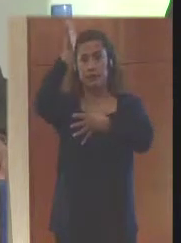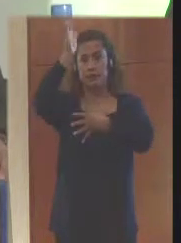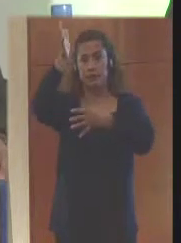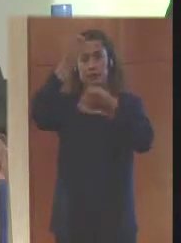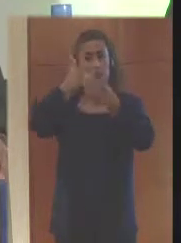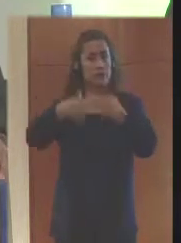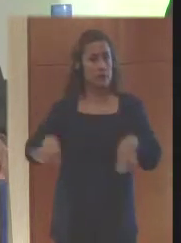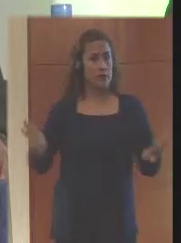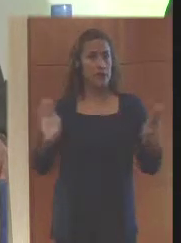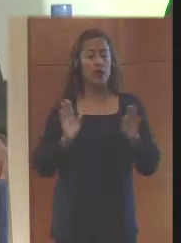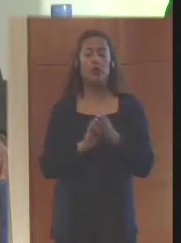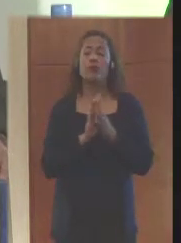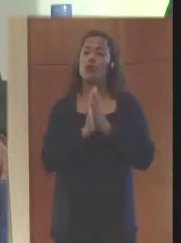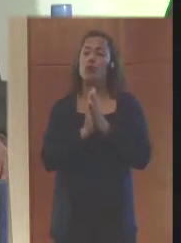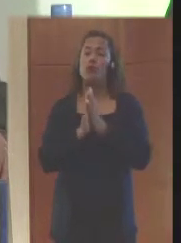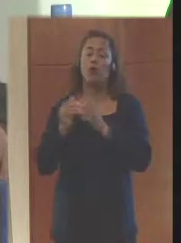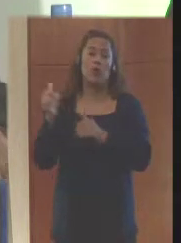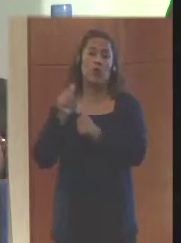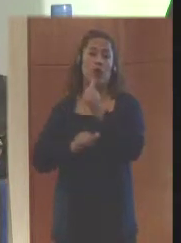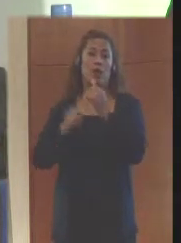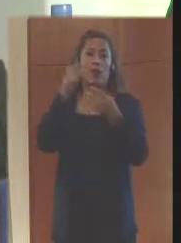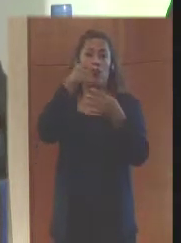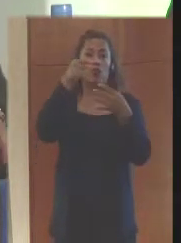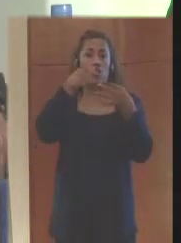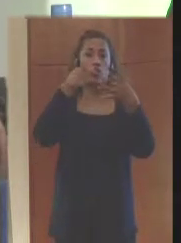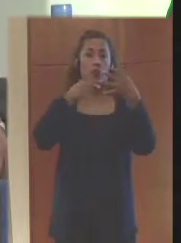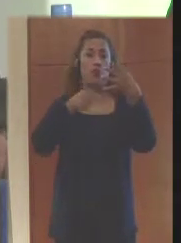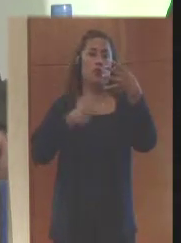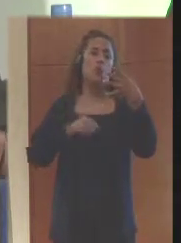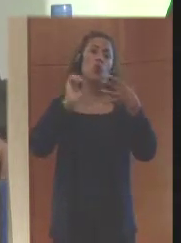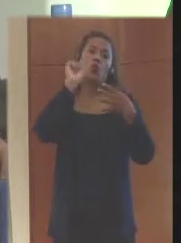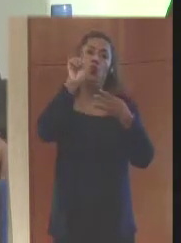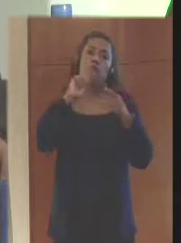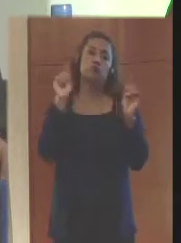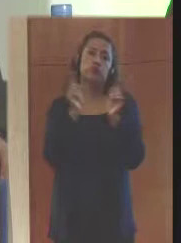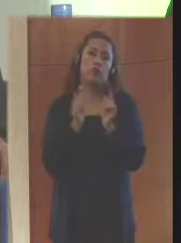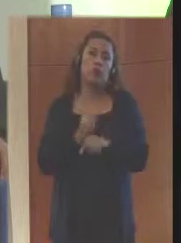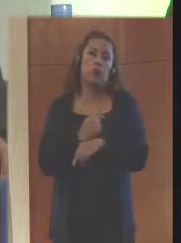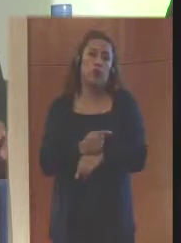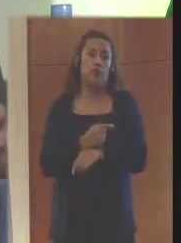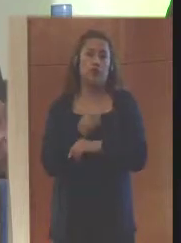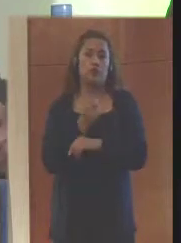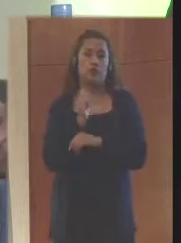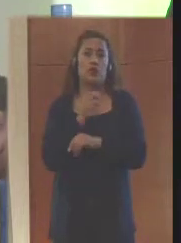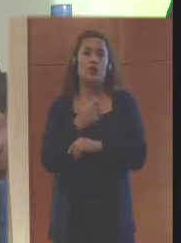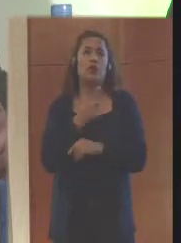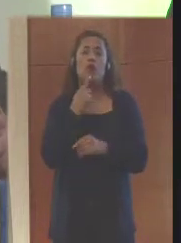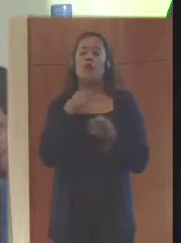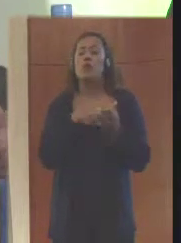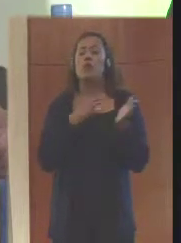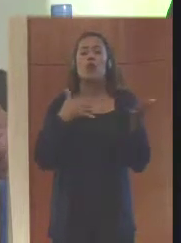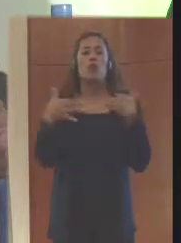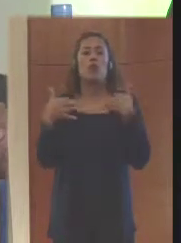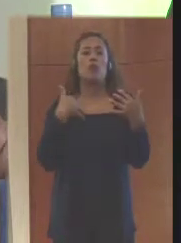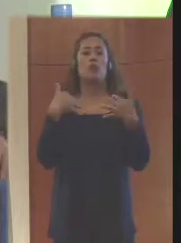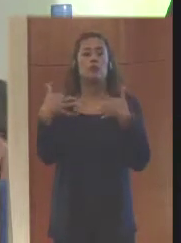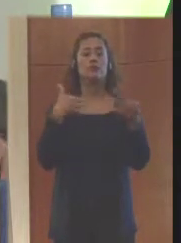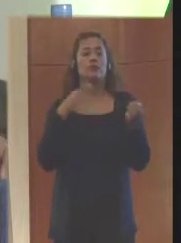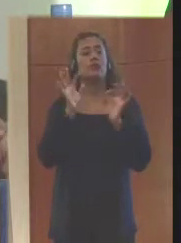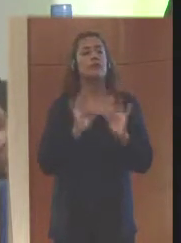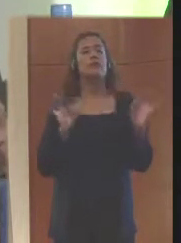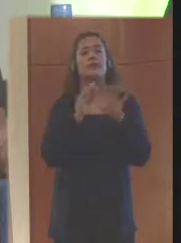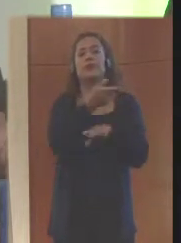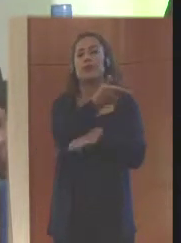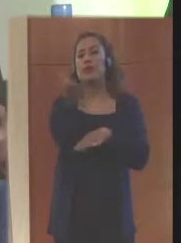a cada uno de los participantes que hiciera, con uno o dos minutos, un ejercicio prospectivo que nos han solicitado